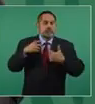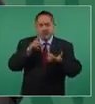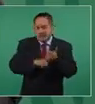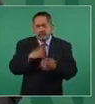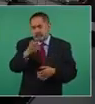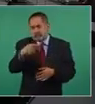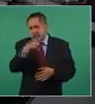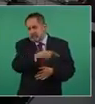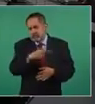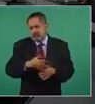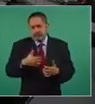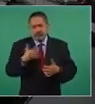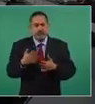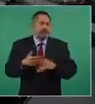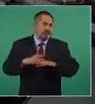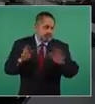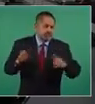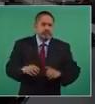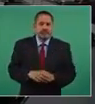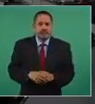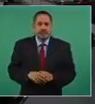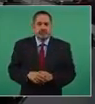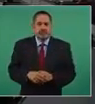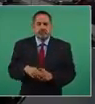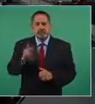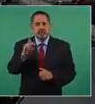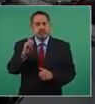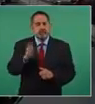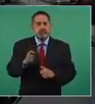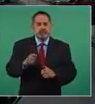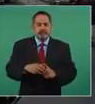De todas maneras, aún